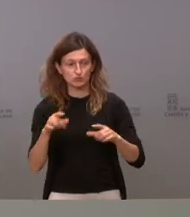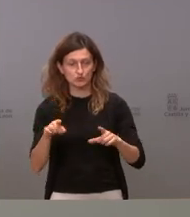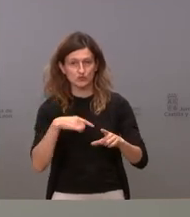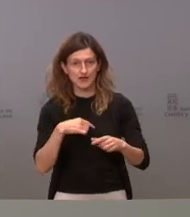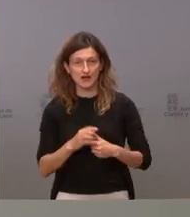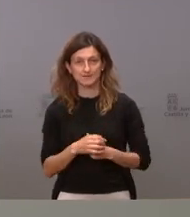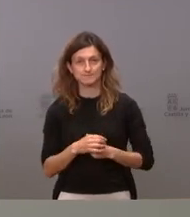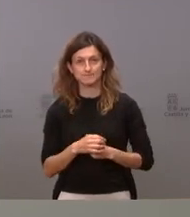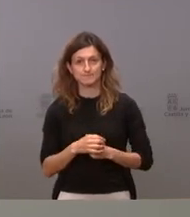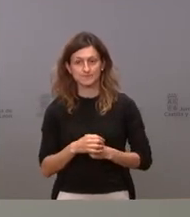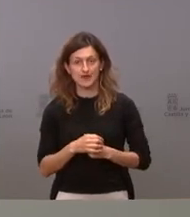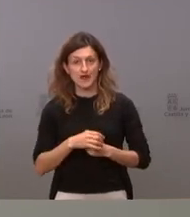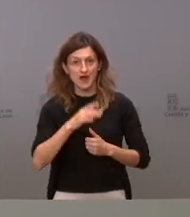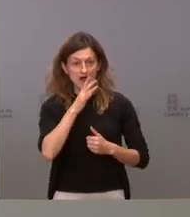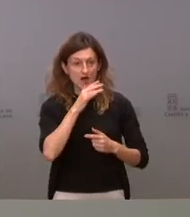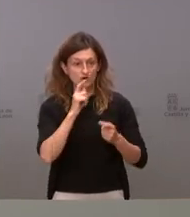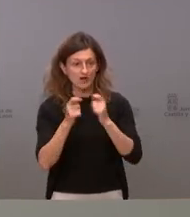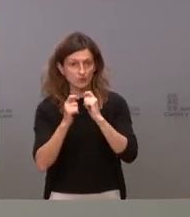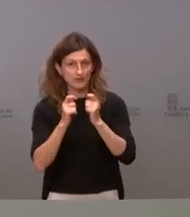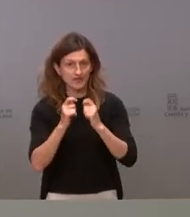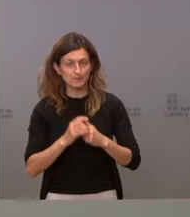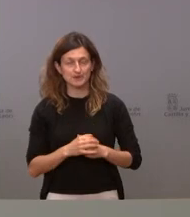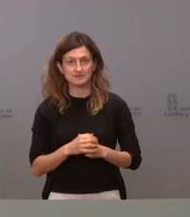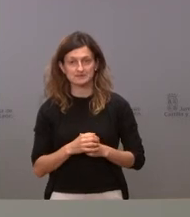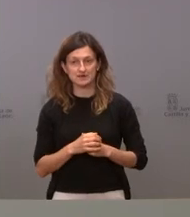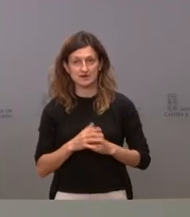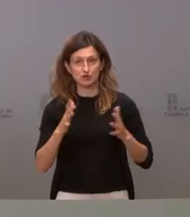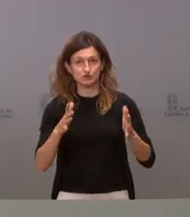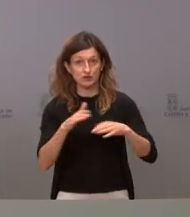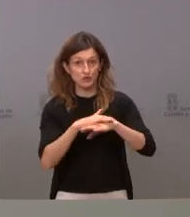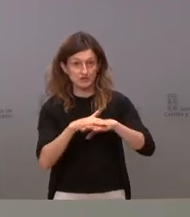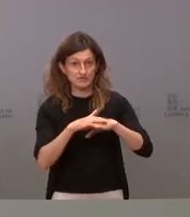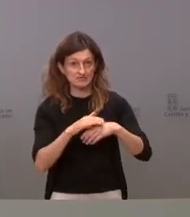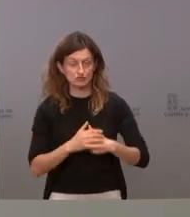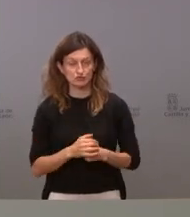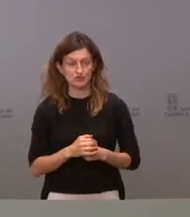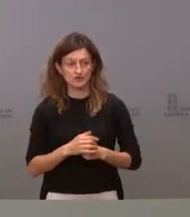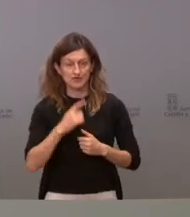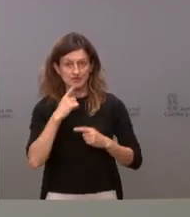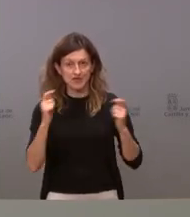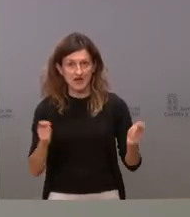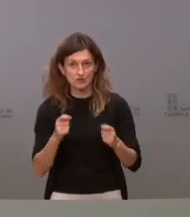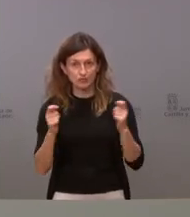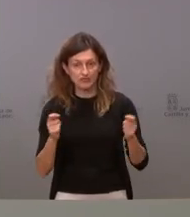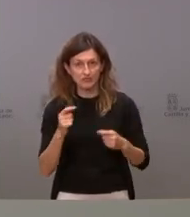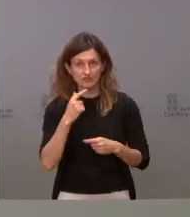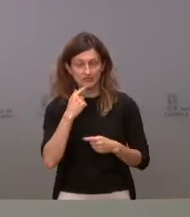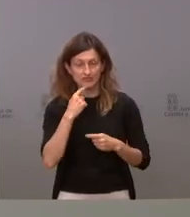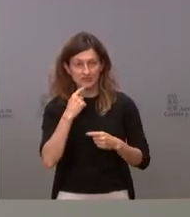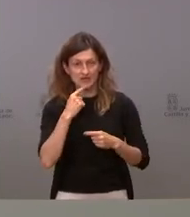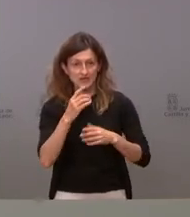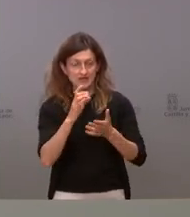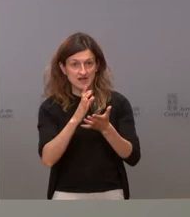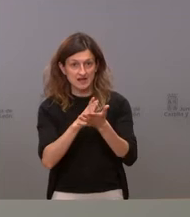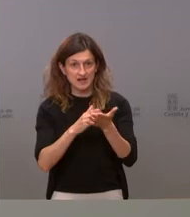están ahora haciendo una rueda de prensa después del consejo de ministros en las que se ha anunciado que no se permite modular a las